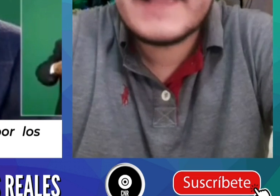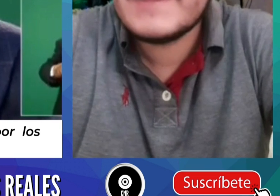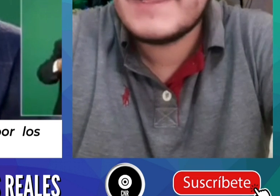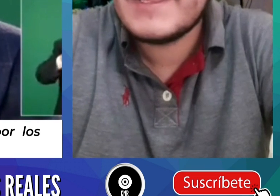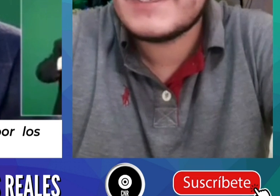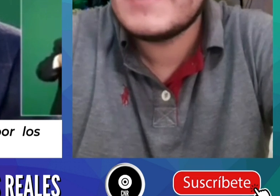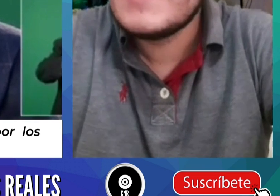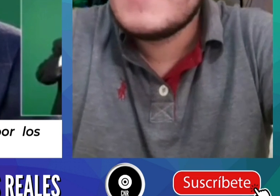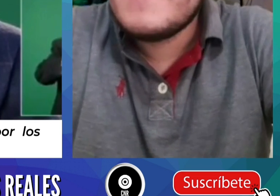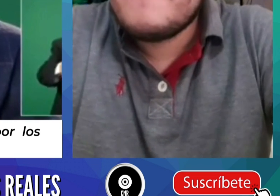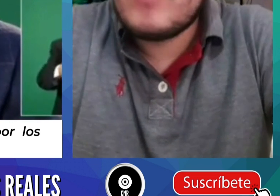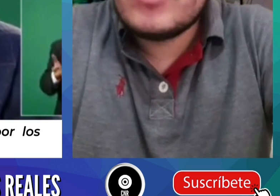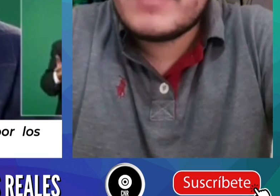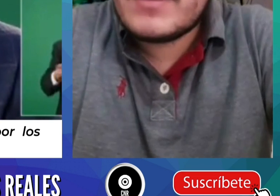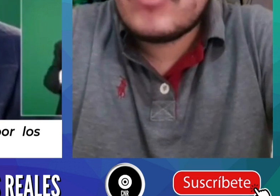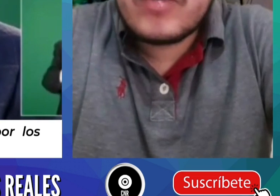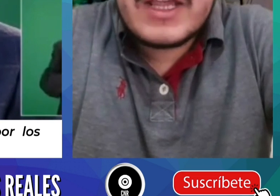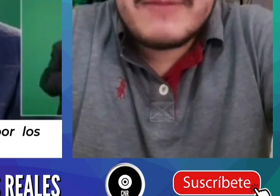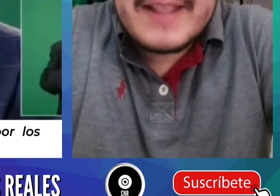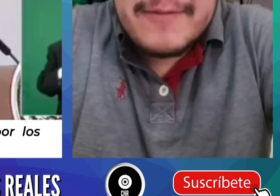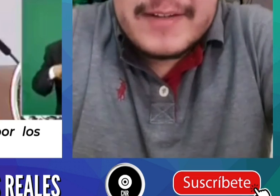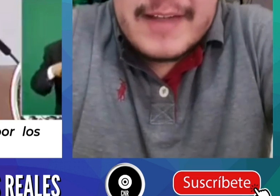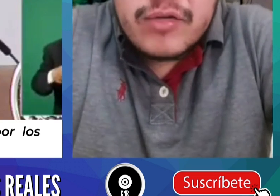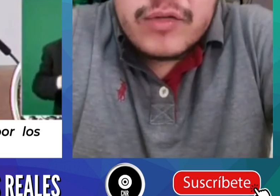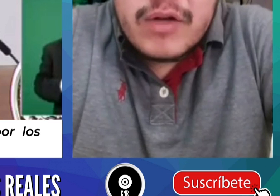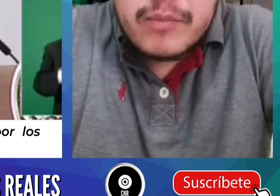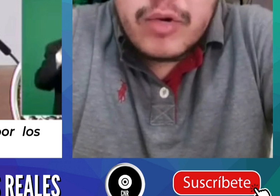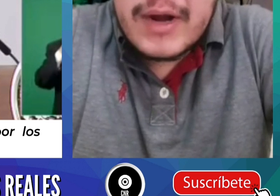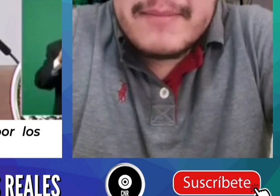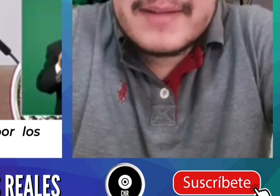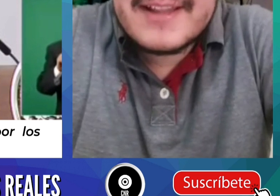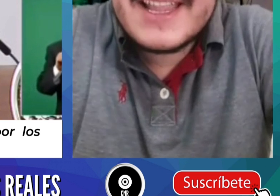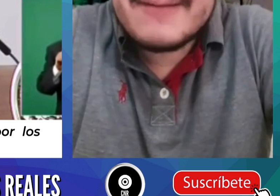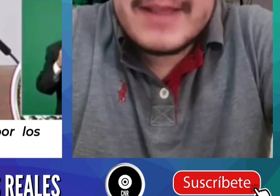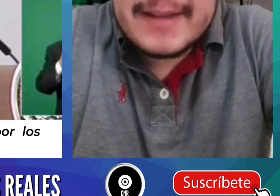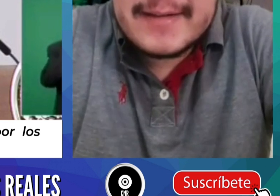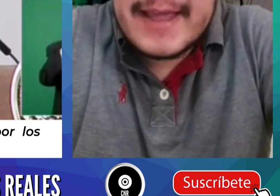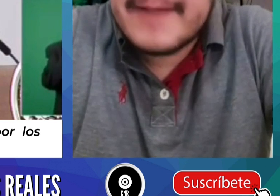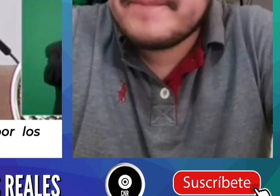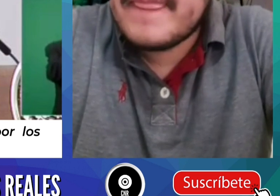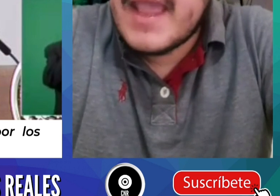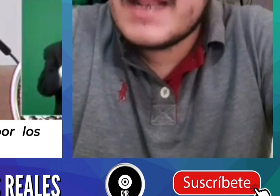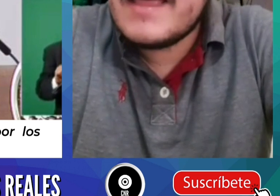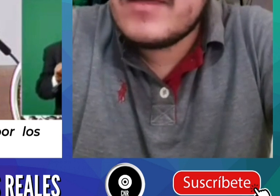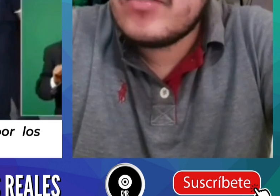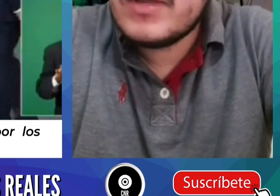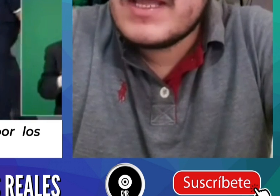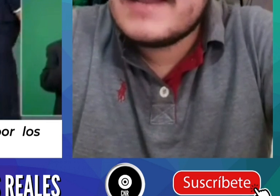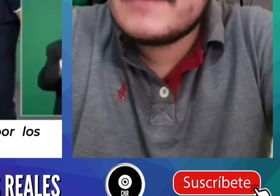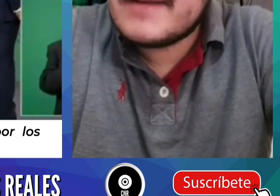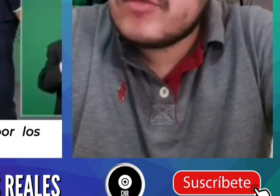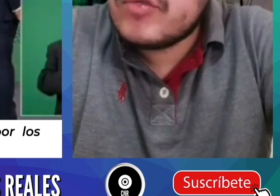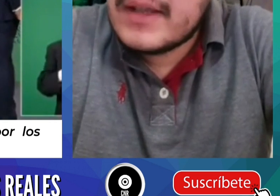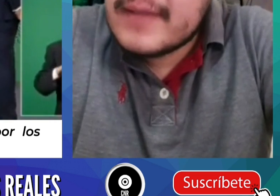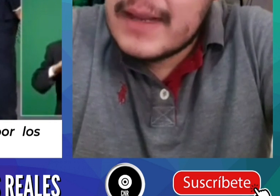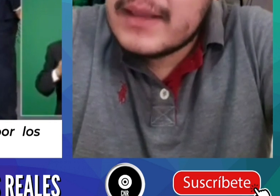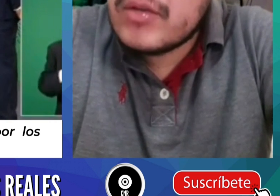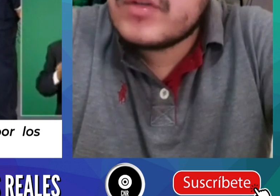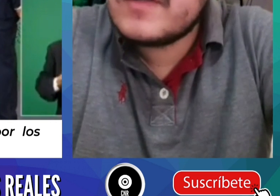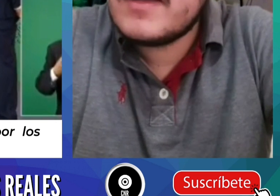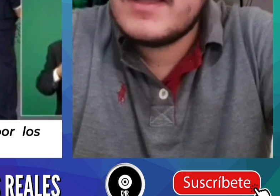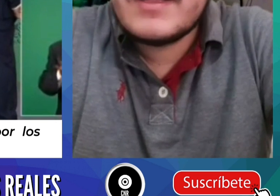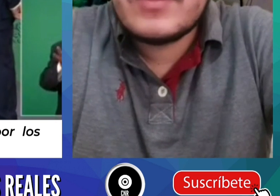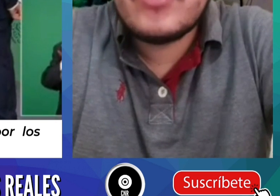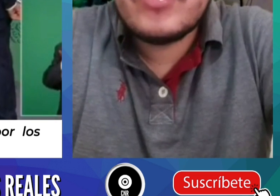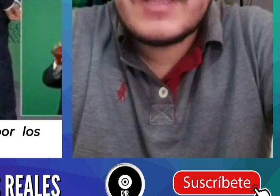CNR. Bueno, becarios y beneficiarios de los programas del bienestar. El día de hoy les traemos una excelente